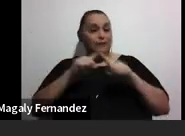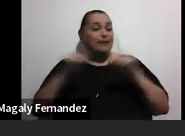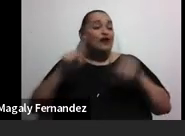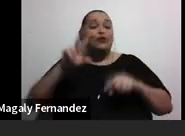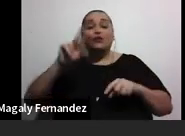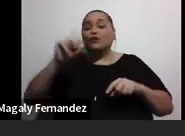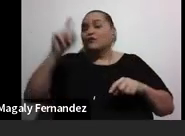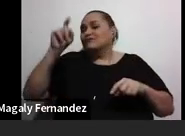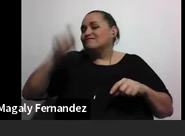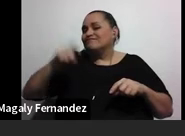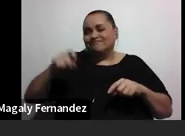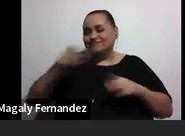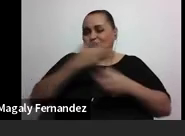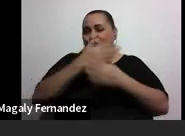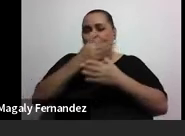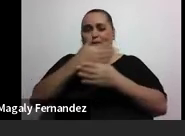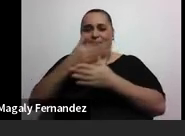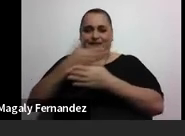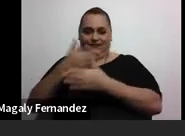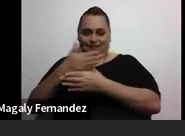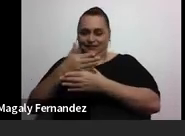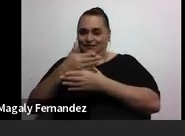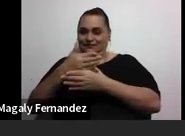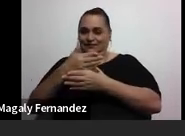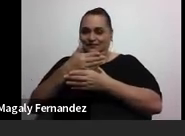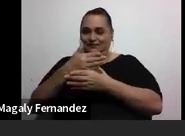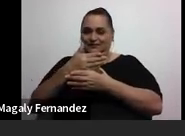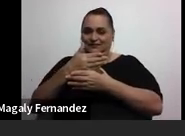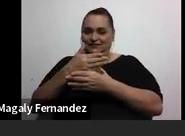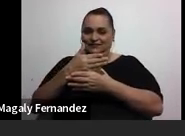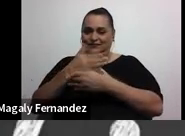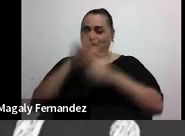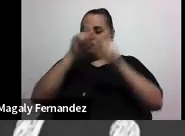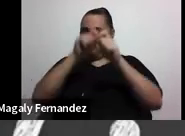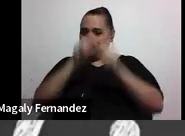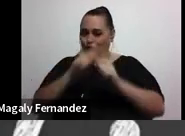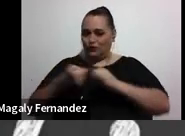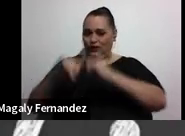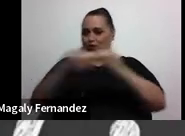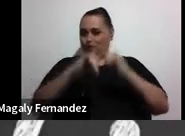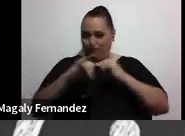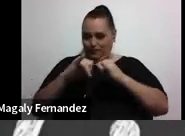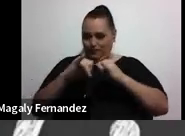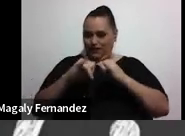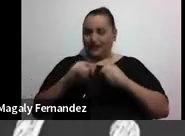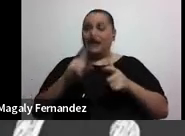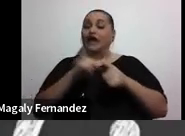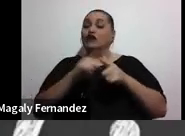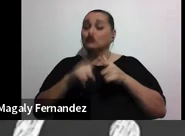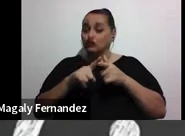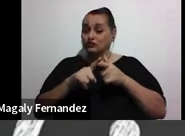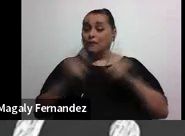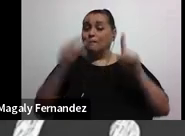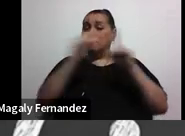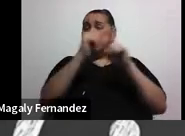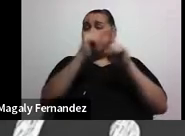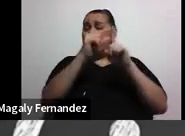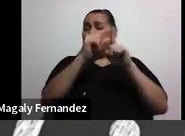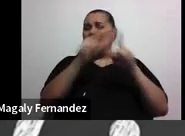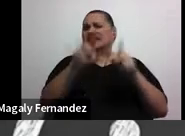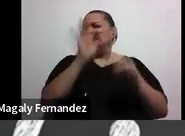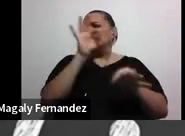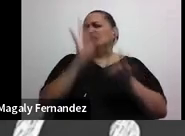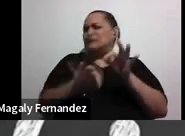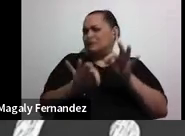compartimos una puntuación similar. Veamos entonces. La palabra es muy sencilla de describir.